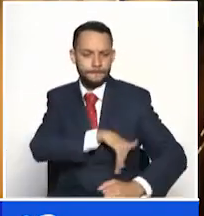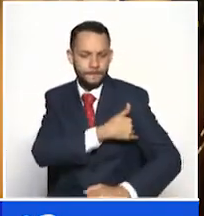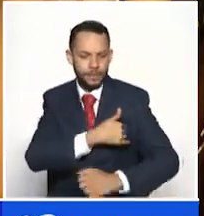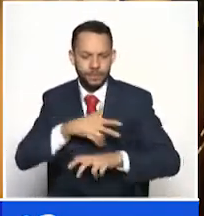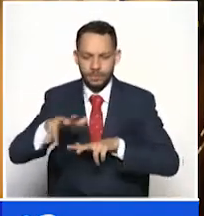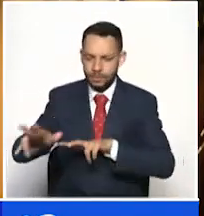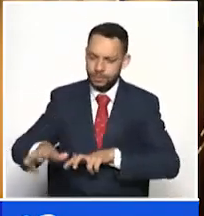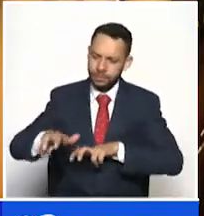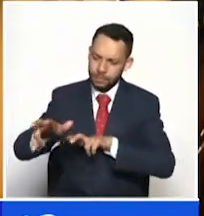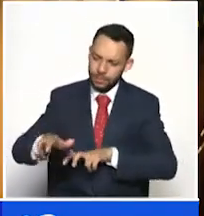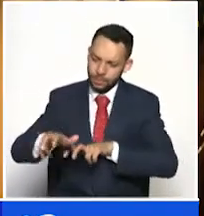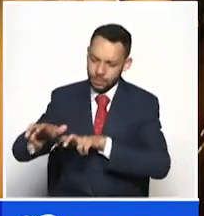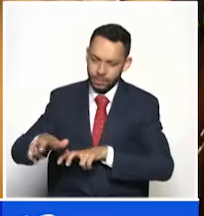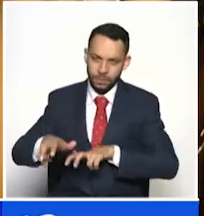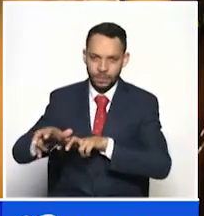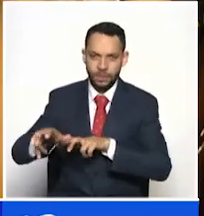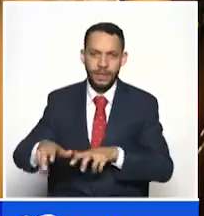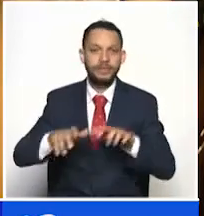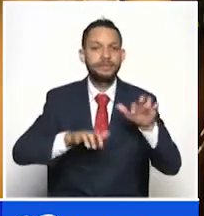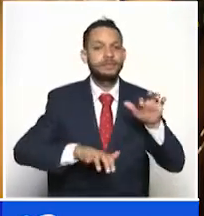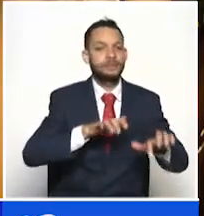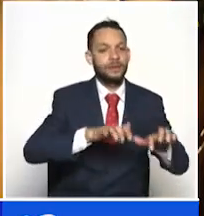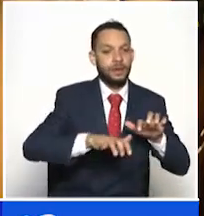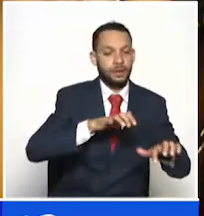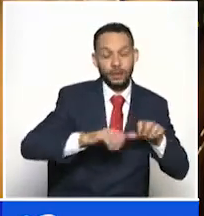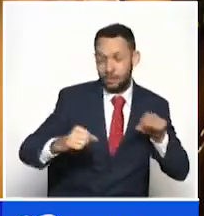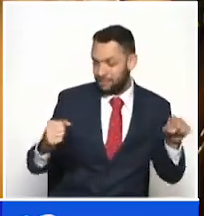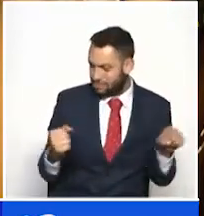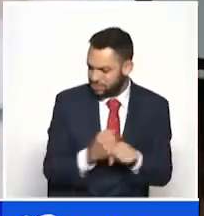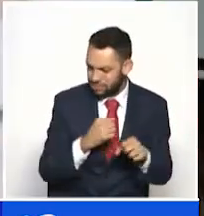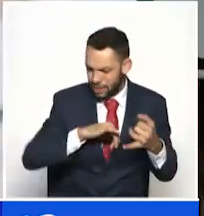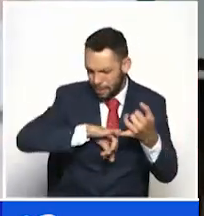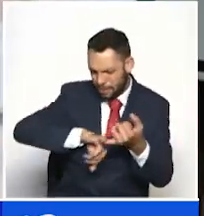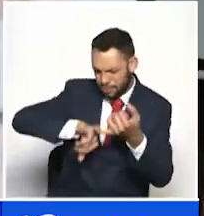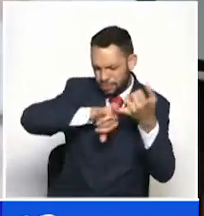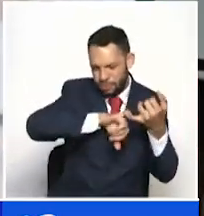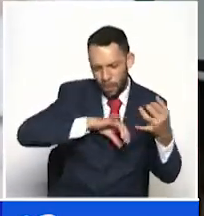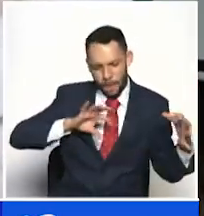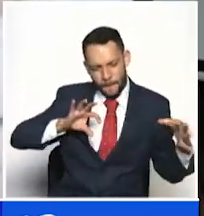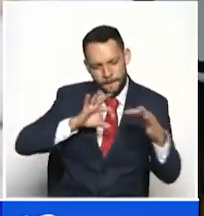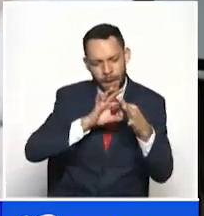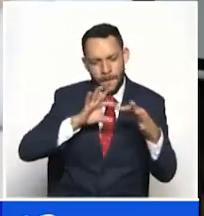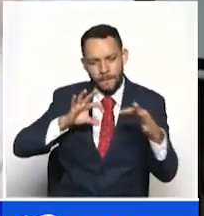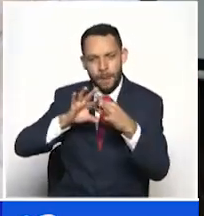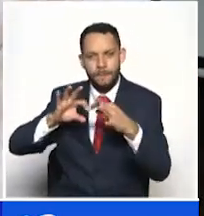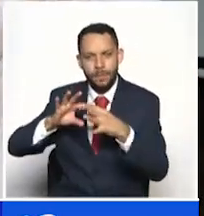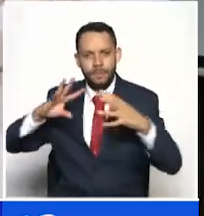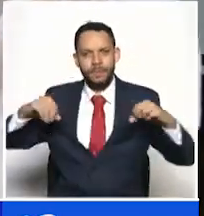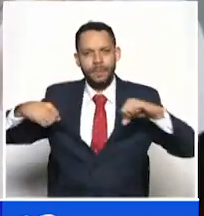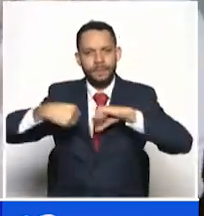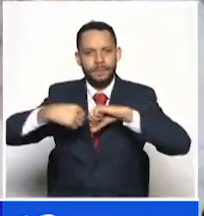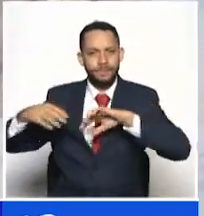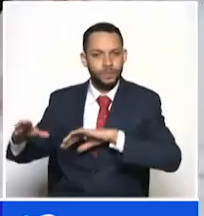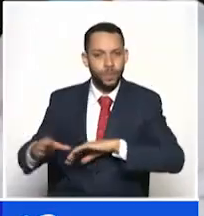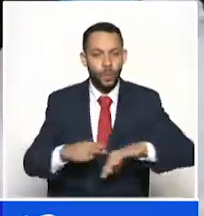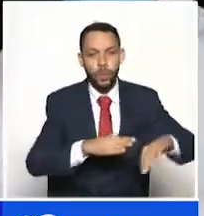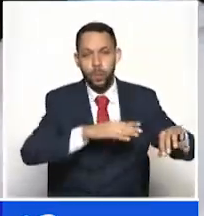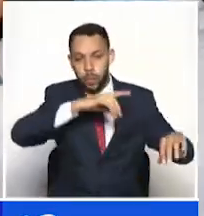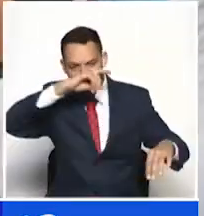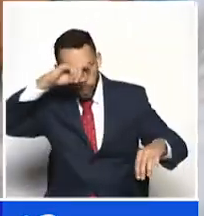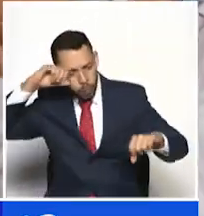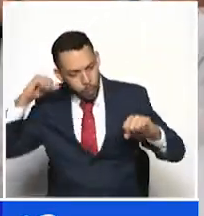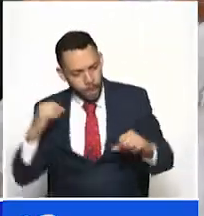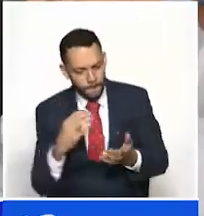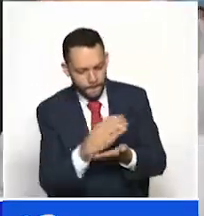La Secretaría de Agricultura está haciendo un esfuerzo muy grande para poder enlazar toda esta cadena productiva. Entre las principales batallas de quienes estudian y